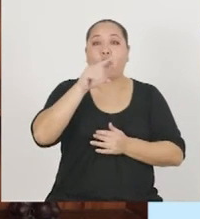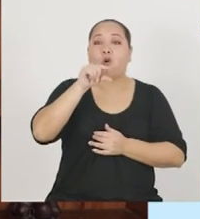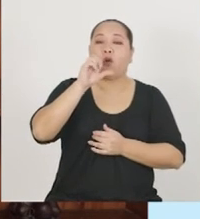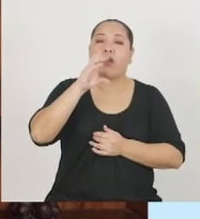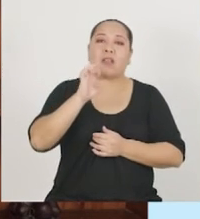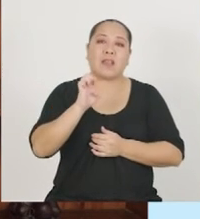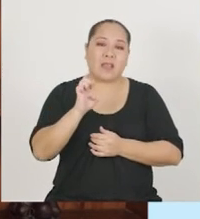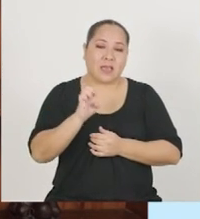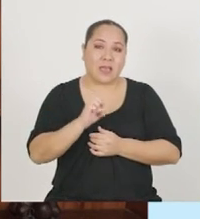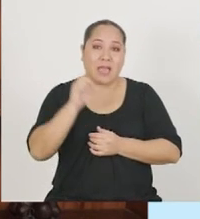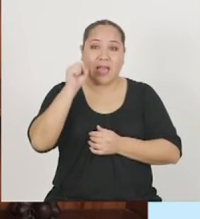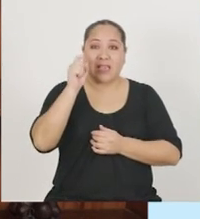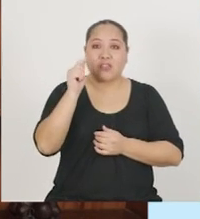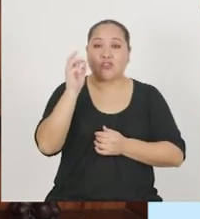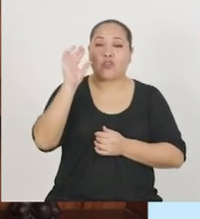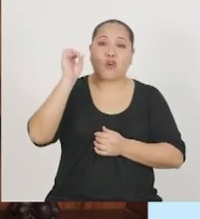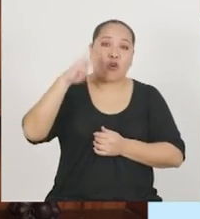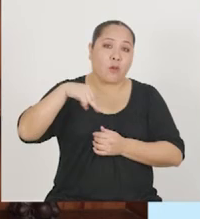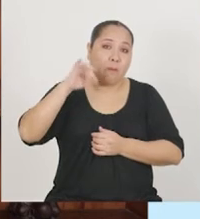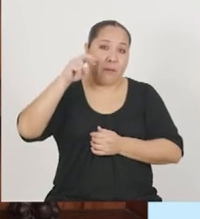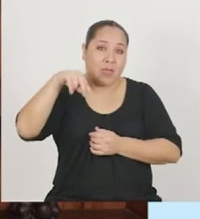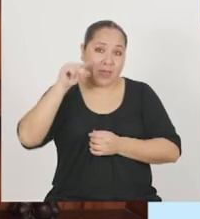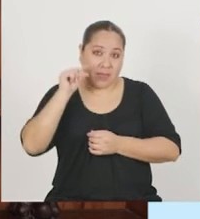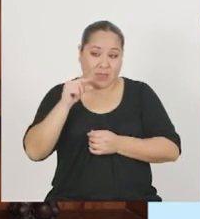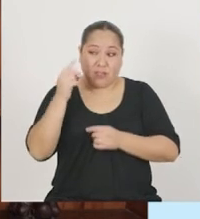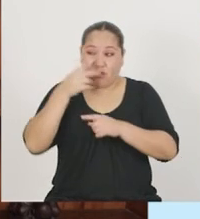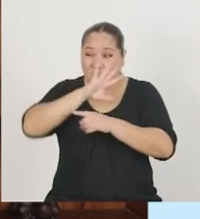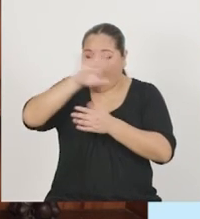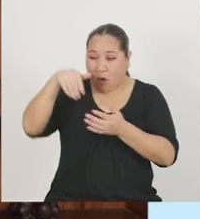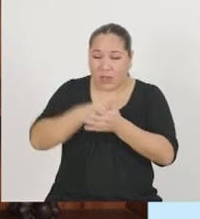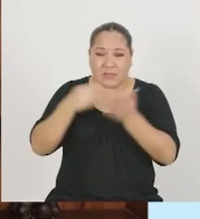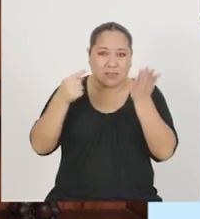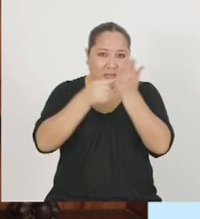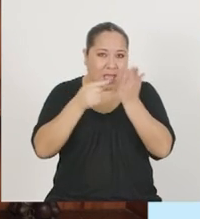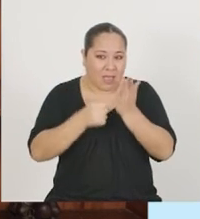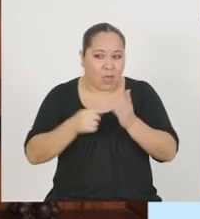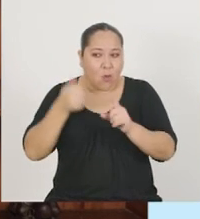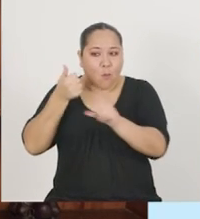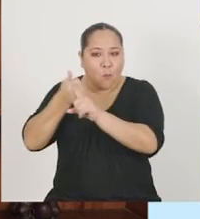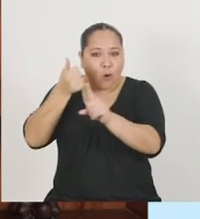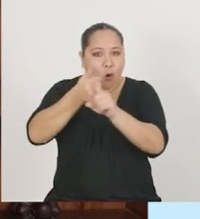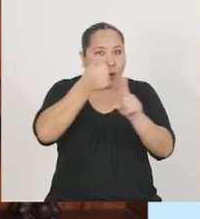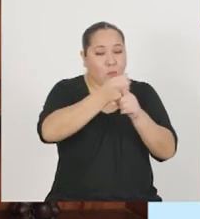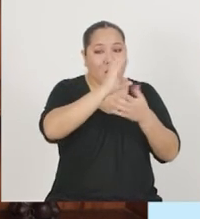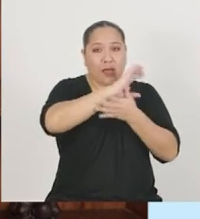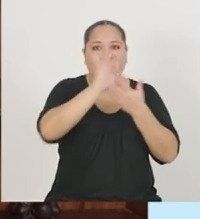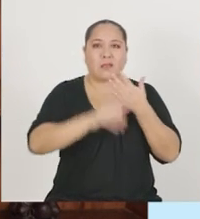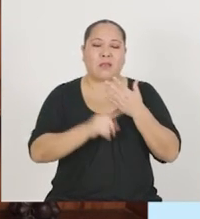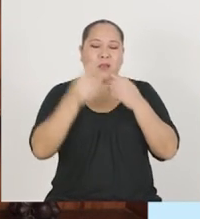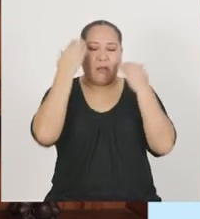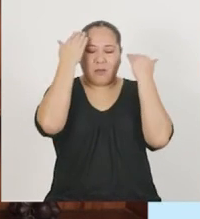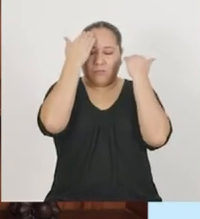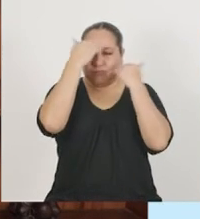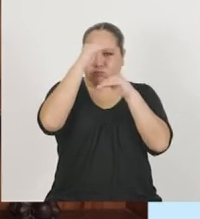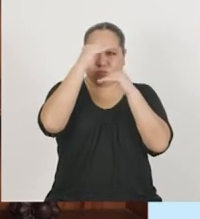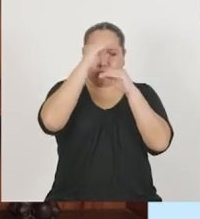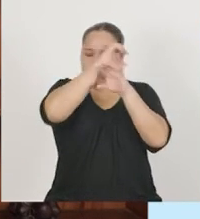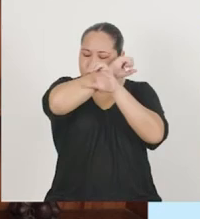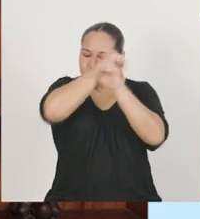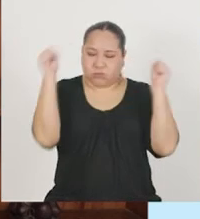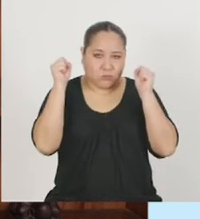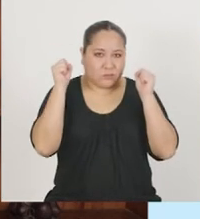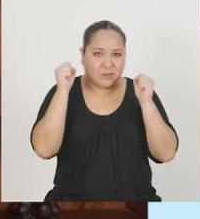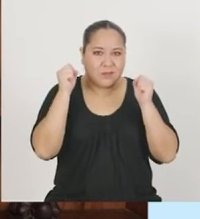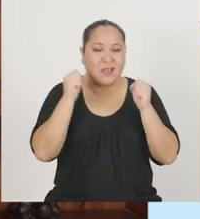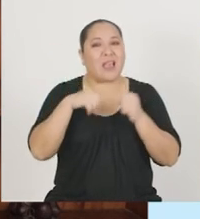Google Storming. Todas estas técnicas con sus características particulares rompen nuestras limitaciones